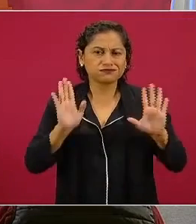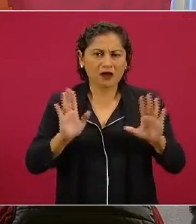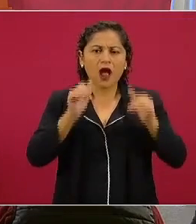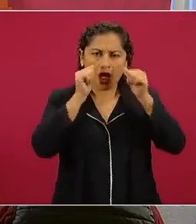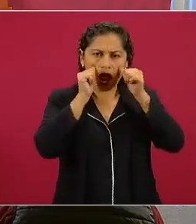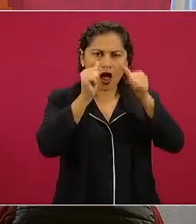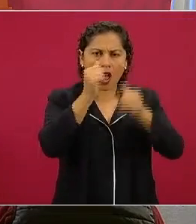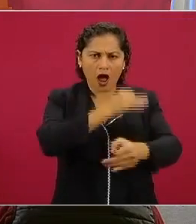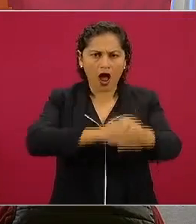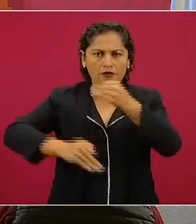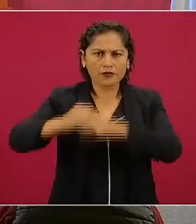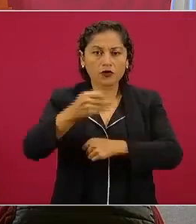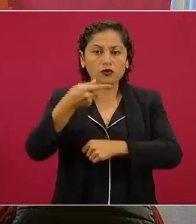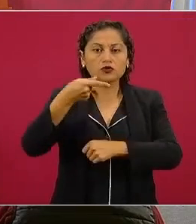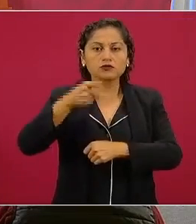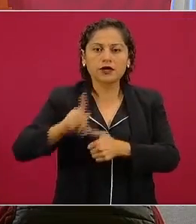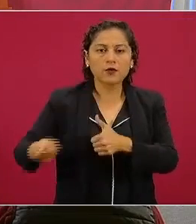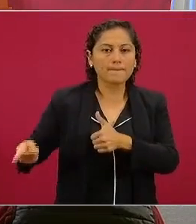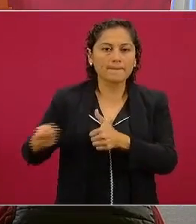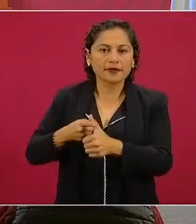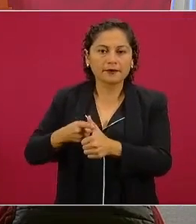pobres, cumplido.